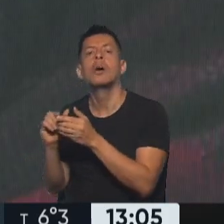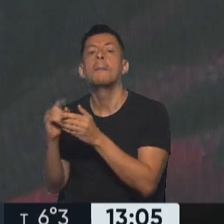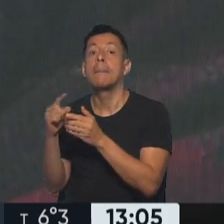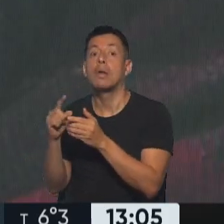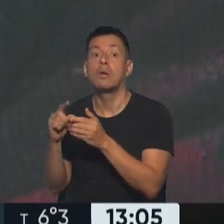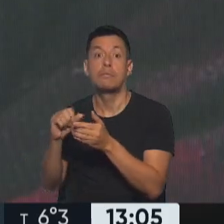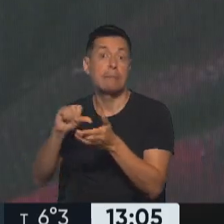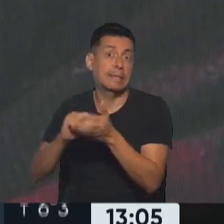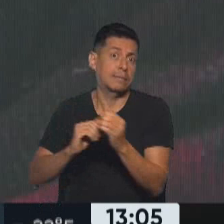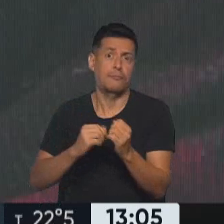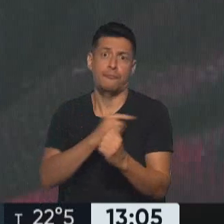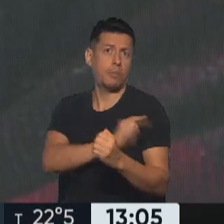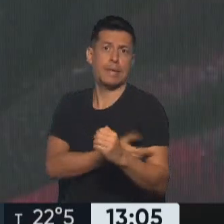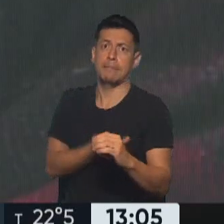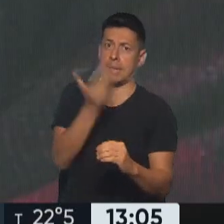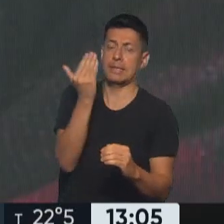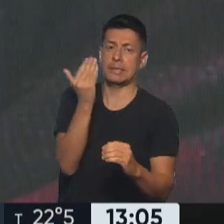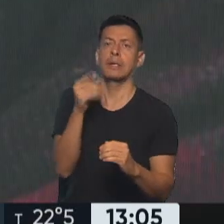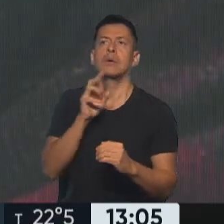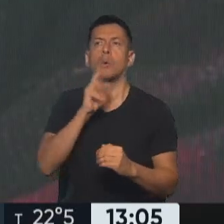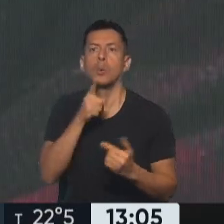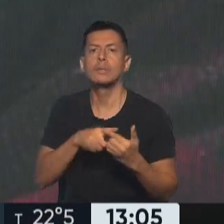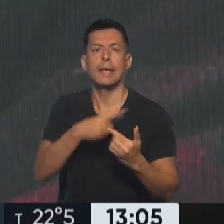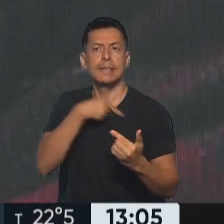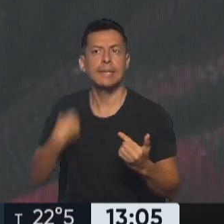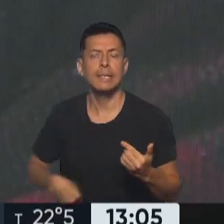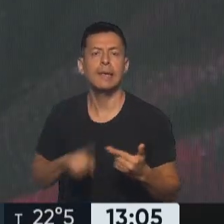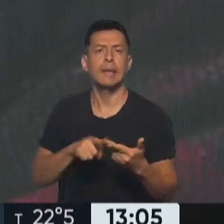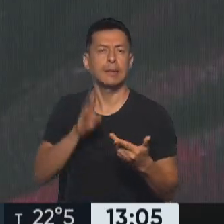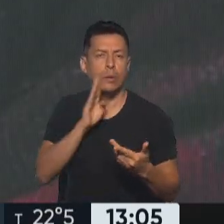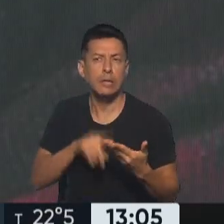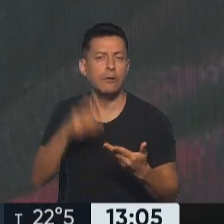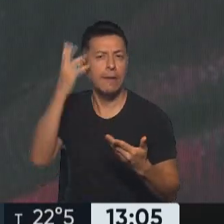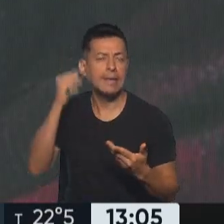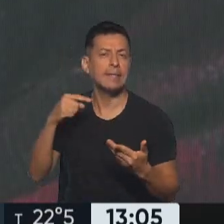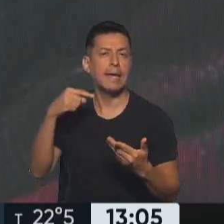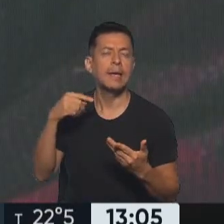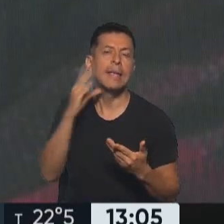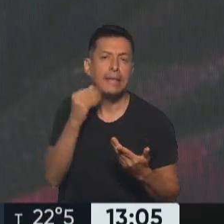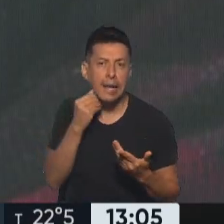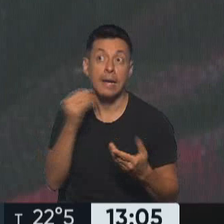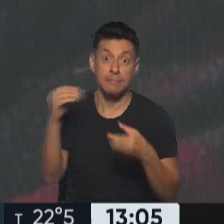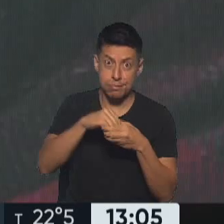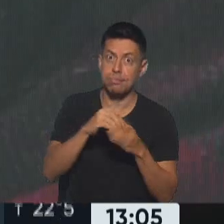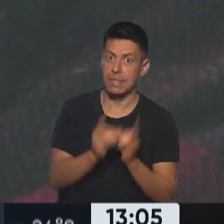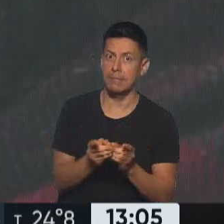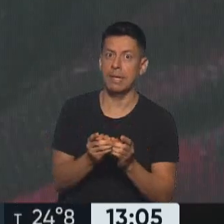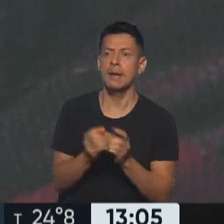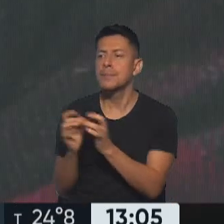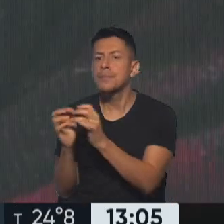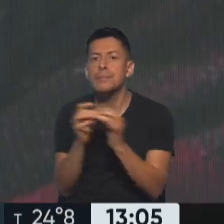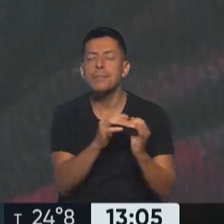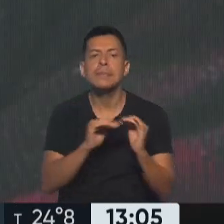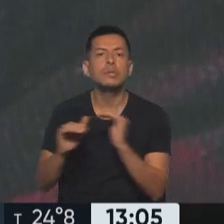potencias del mundo, entre las cuales está Rusia, China, Estados Unidos, Francia e Inglaterra. Bueno, y se está discutiendo precisamente la